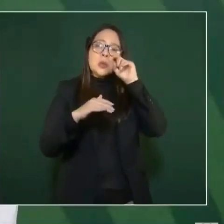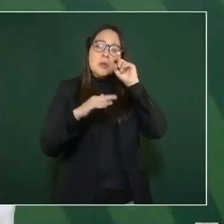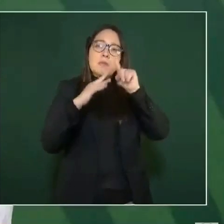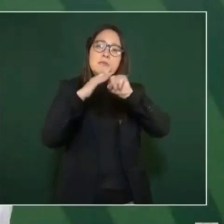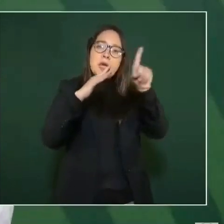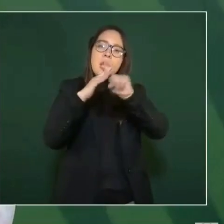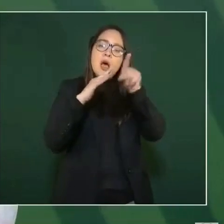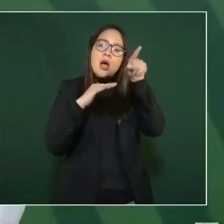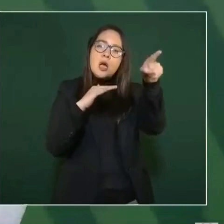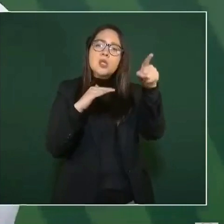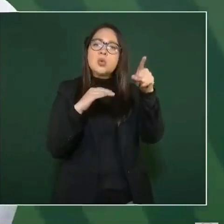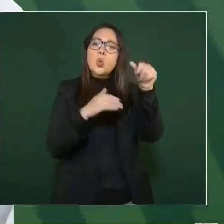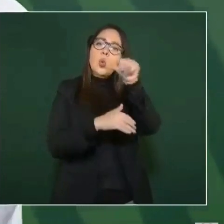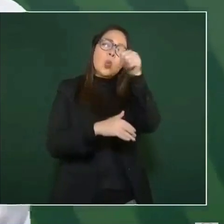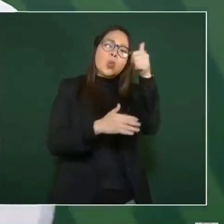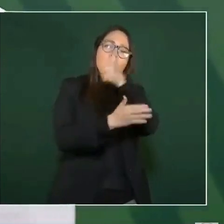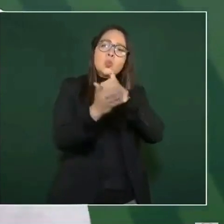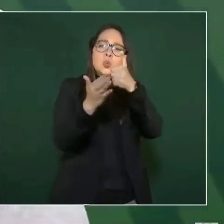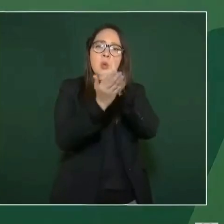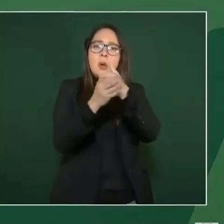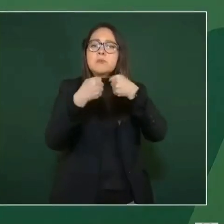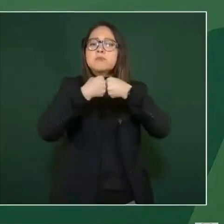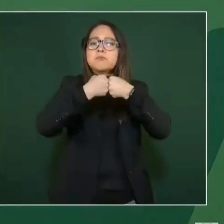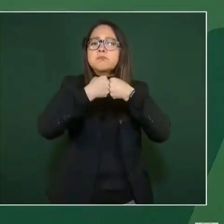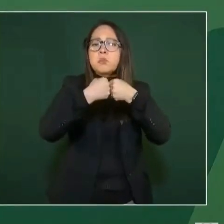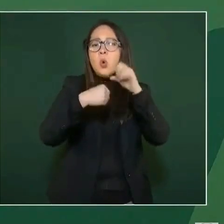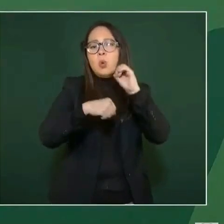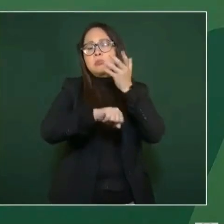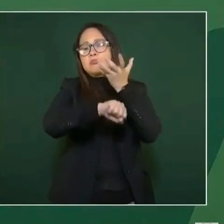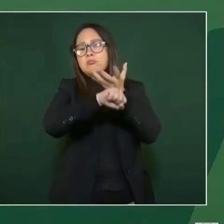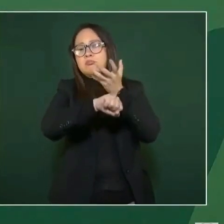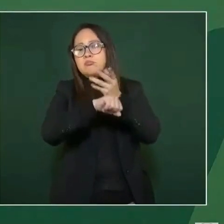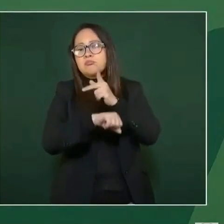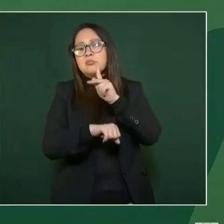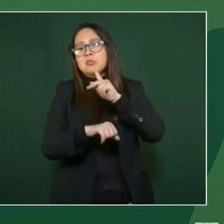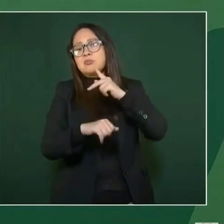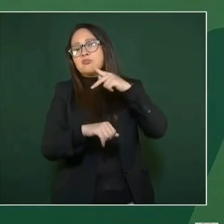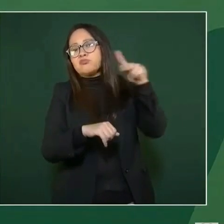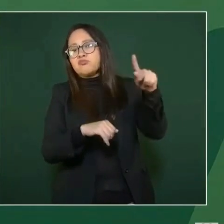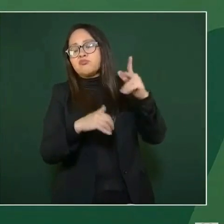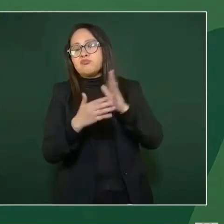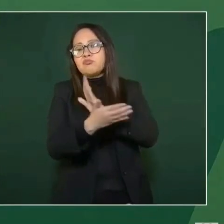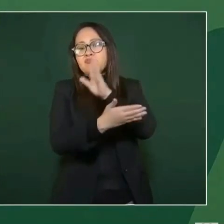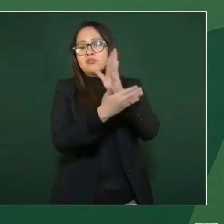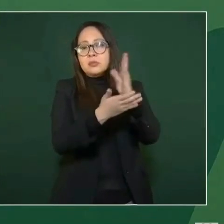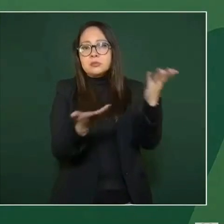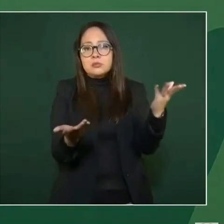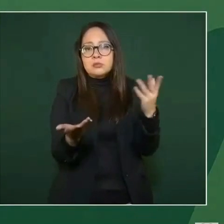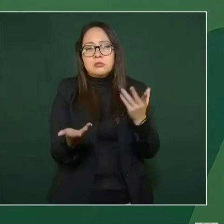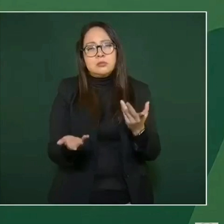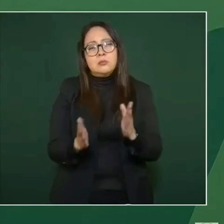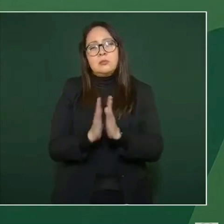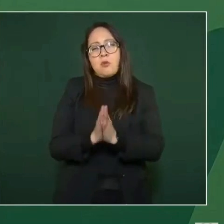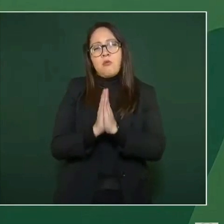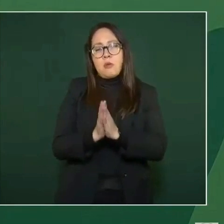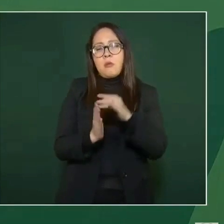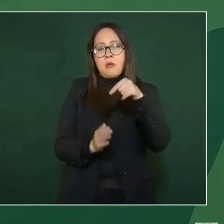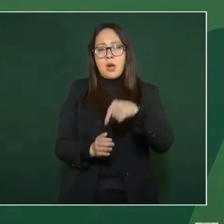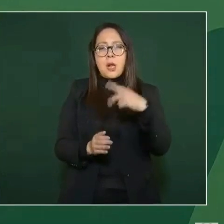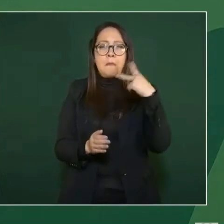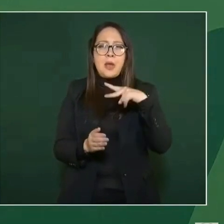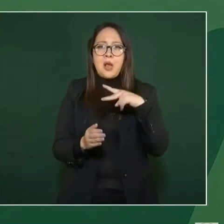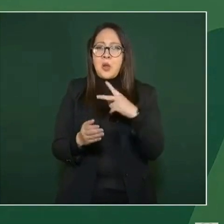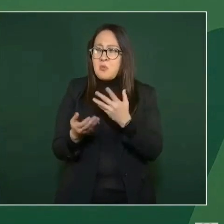Veracruz un estado con un gran potencial, es como una república.